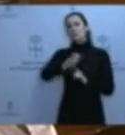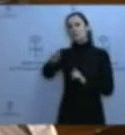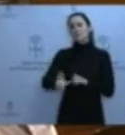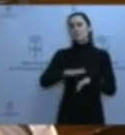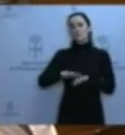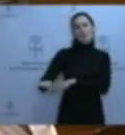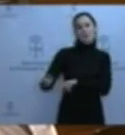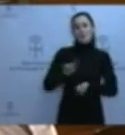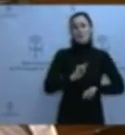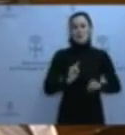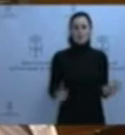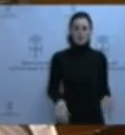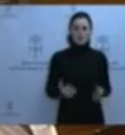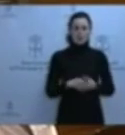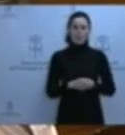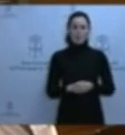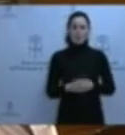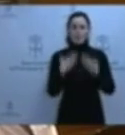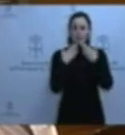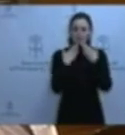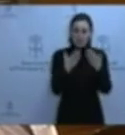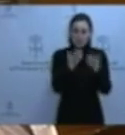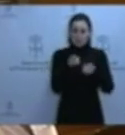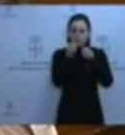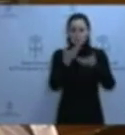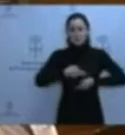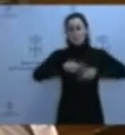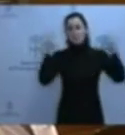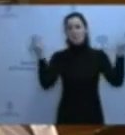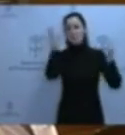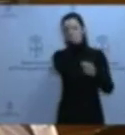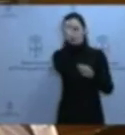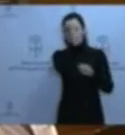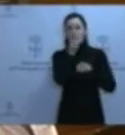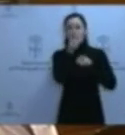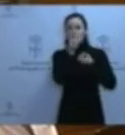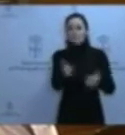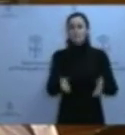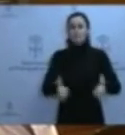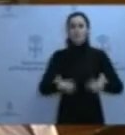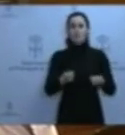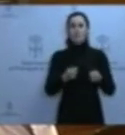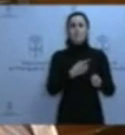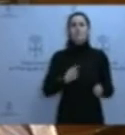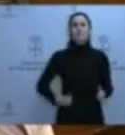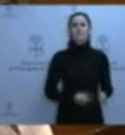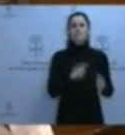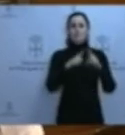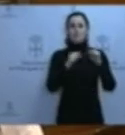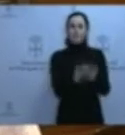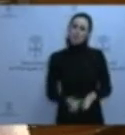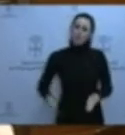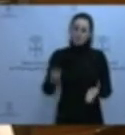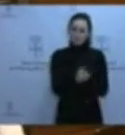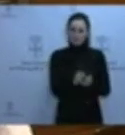decir. Les agradeceríamos, por tanto, que manifieste públicamente su opinión al respecto. Desde Podemos Asturias insistimos en que es necesario